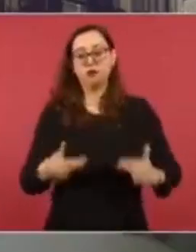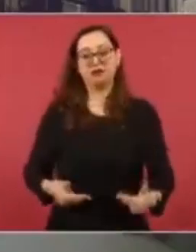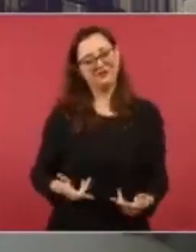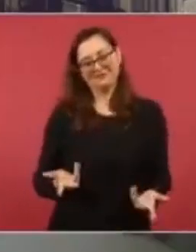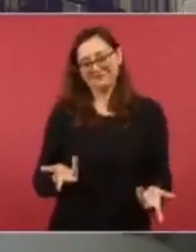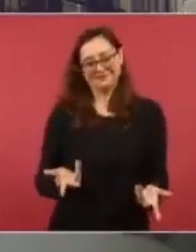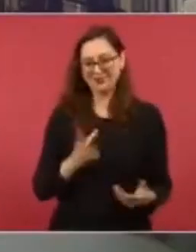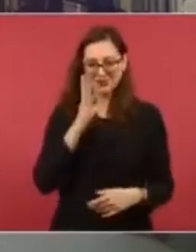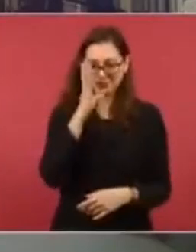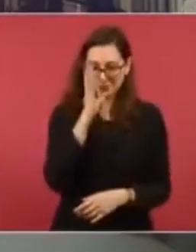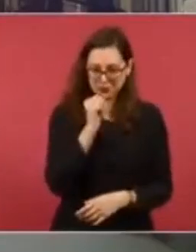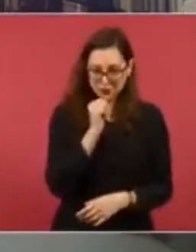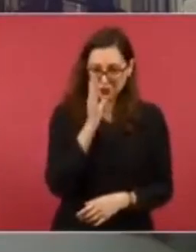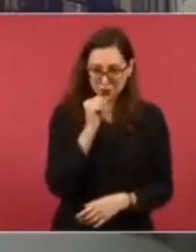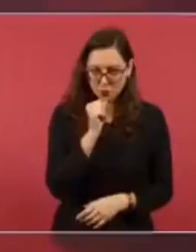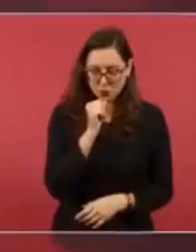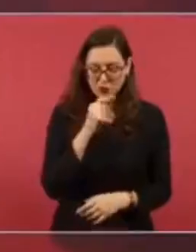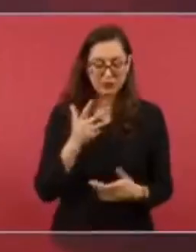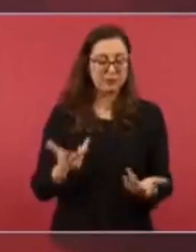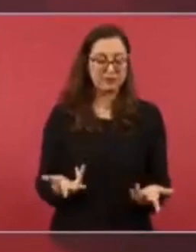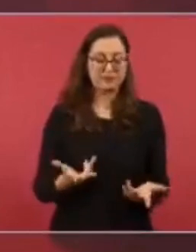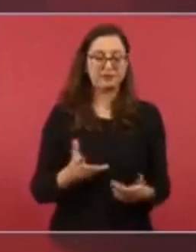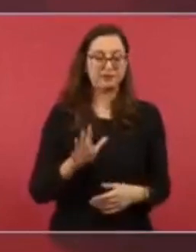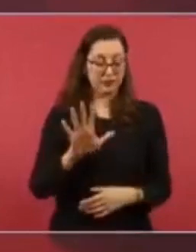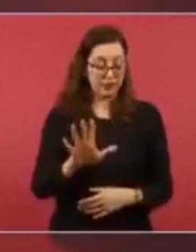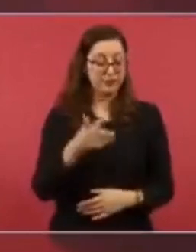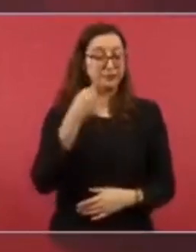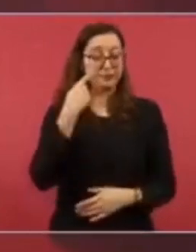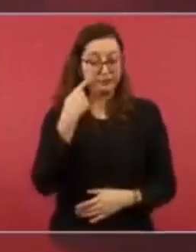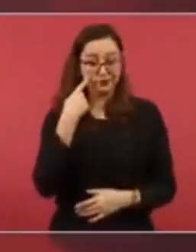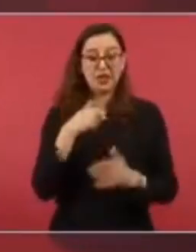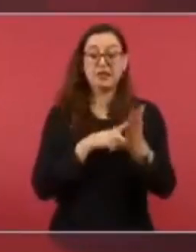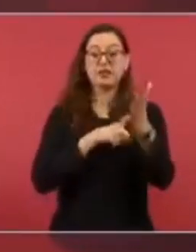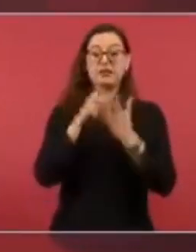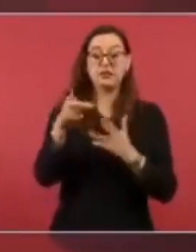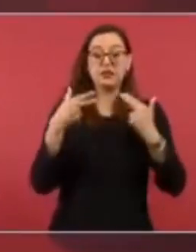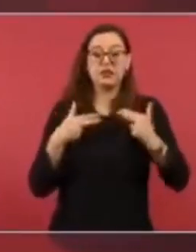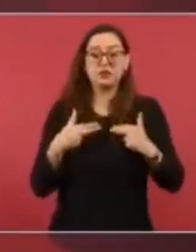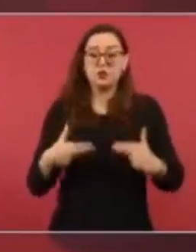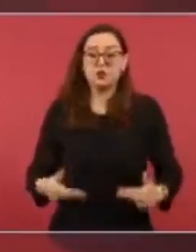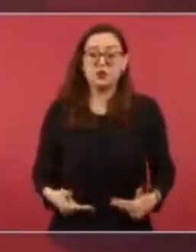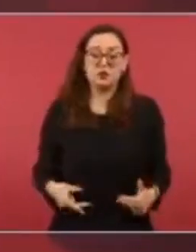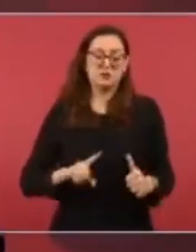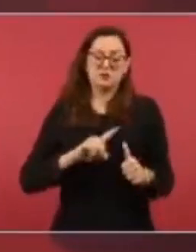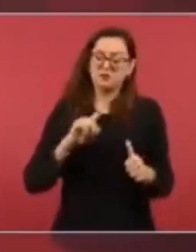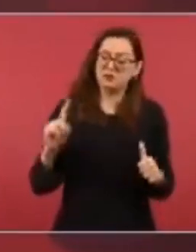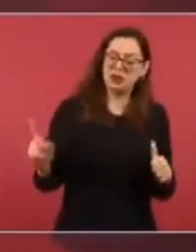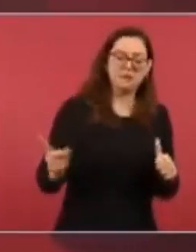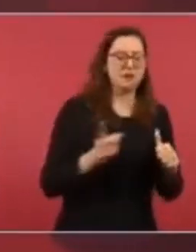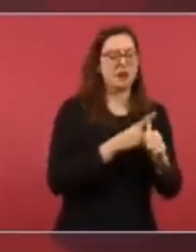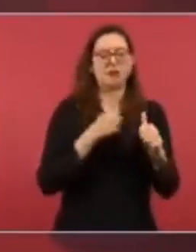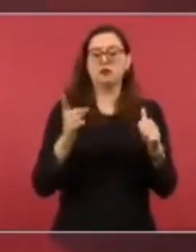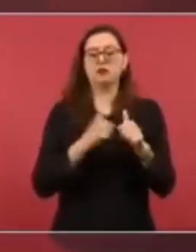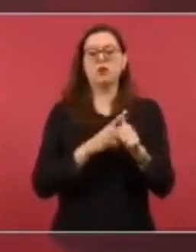es el derecho a la vida. Entonces, a cualquier persona